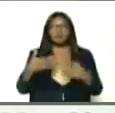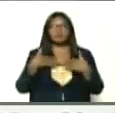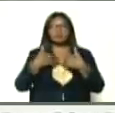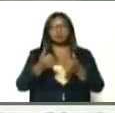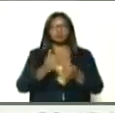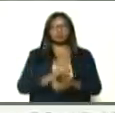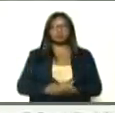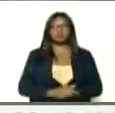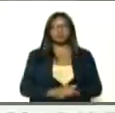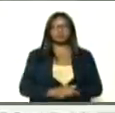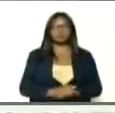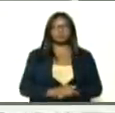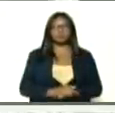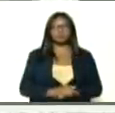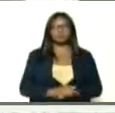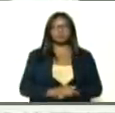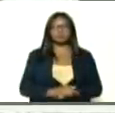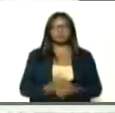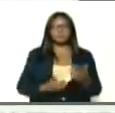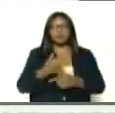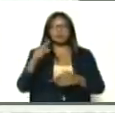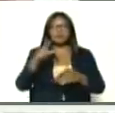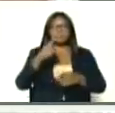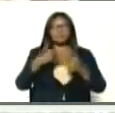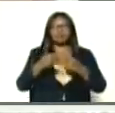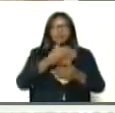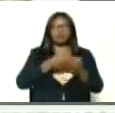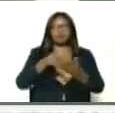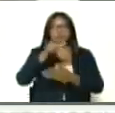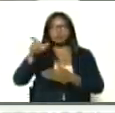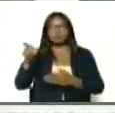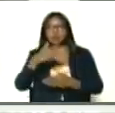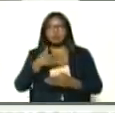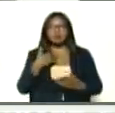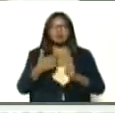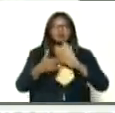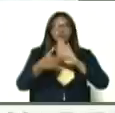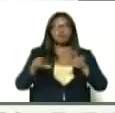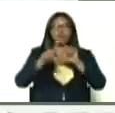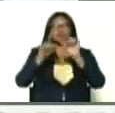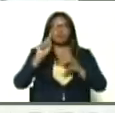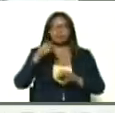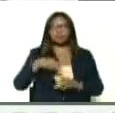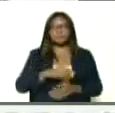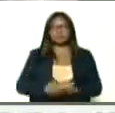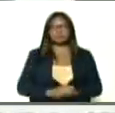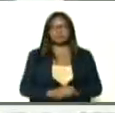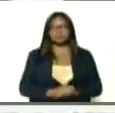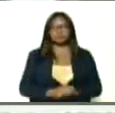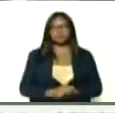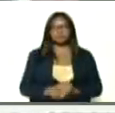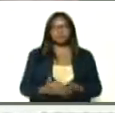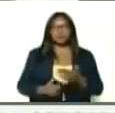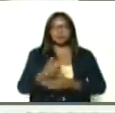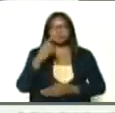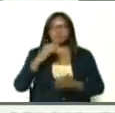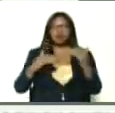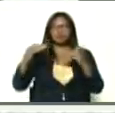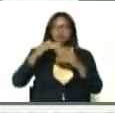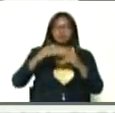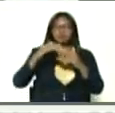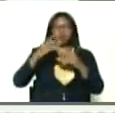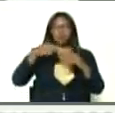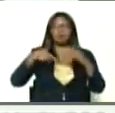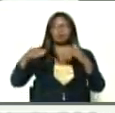presidente, más de medio millón, de personas, han dicho, que quieren ser parte, de los movimientos, del sector salud, el que más alto está, es el de